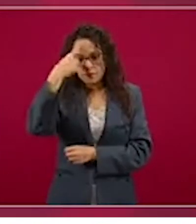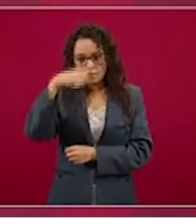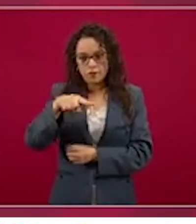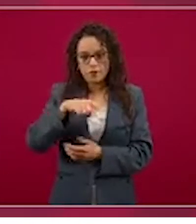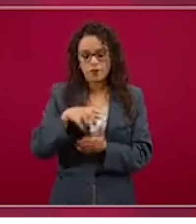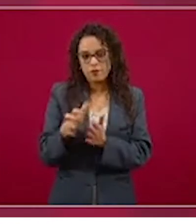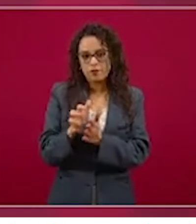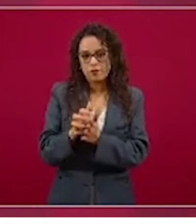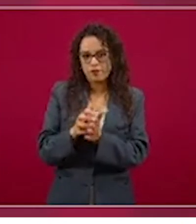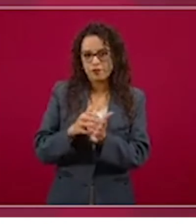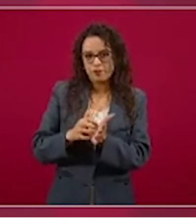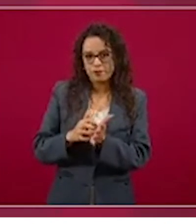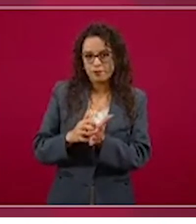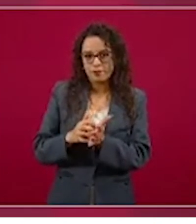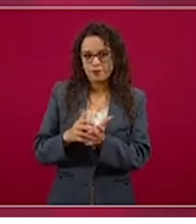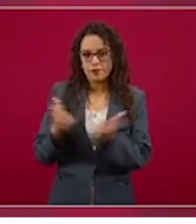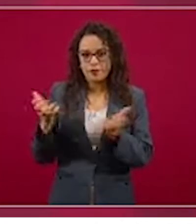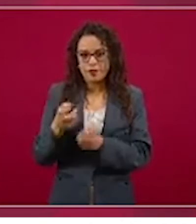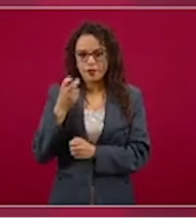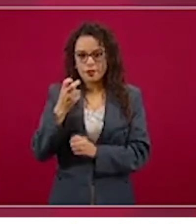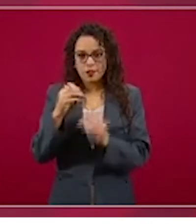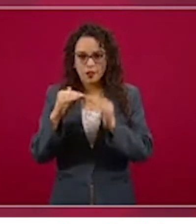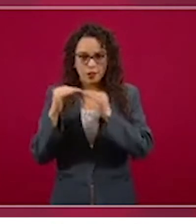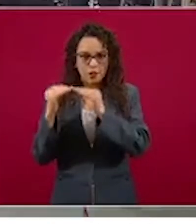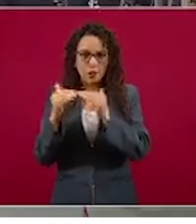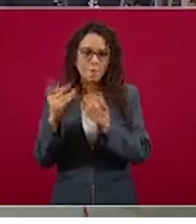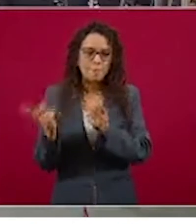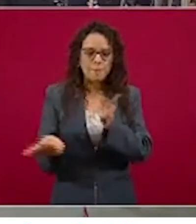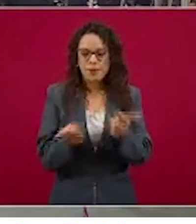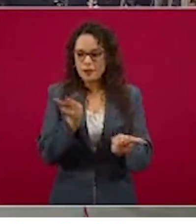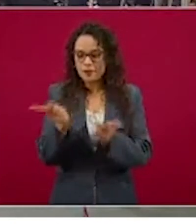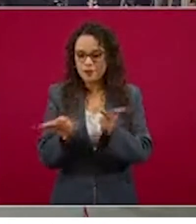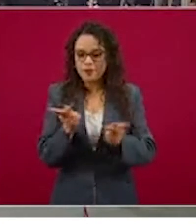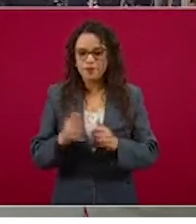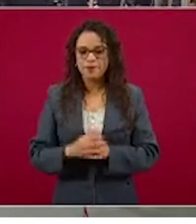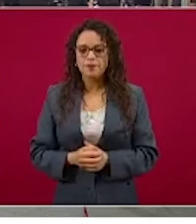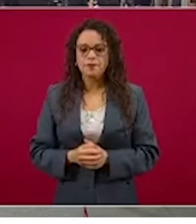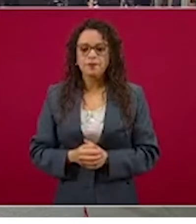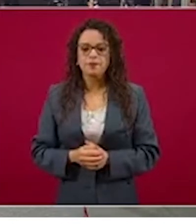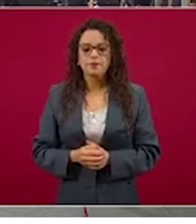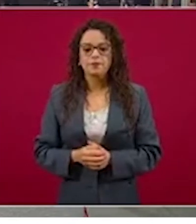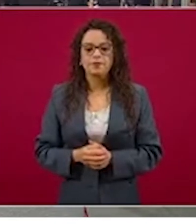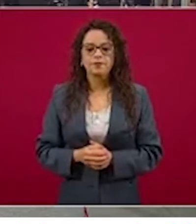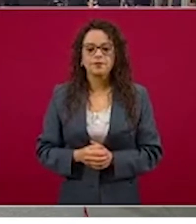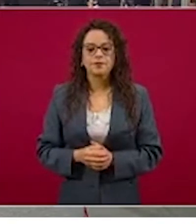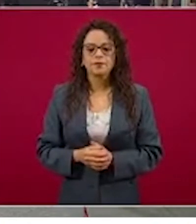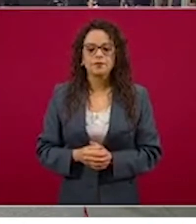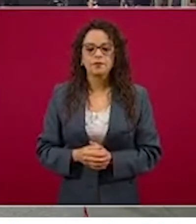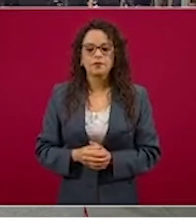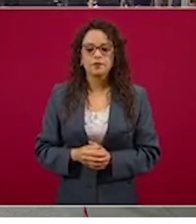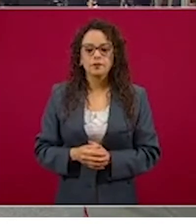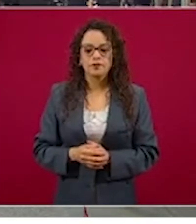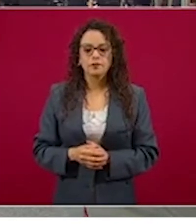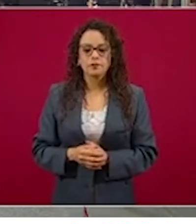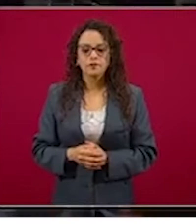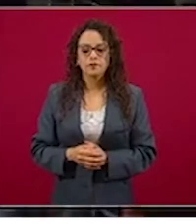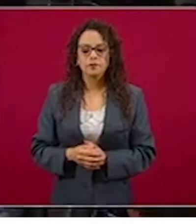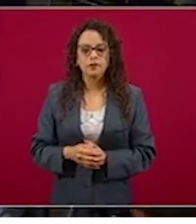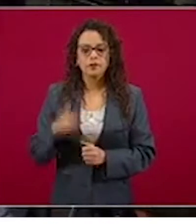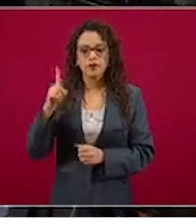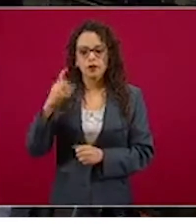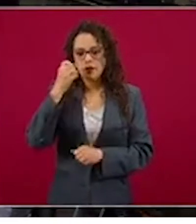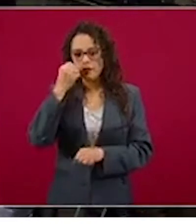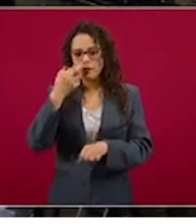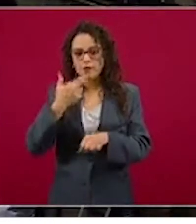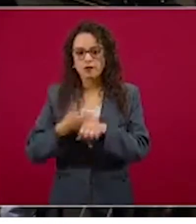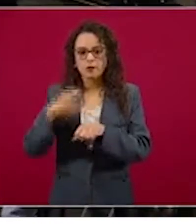este ejercicio democrático. Bien, el Secretario de Hacienda había señalado que los bancos no estaban